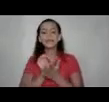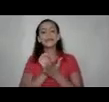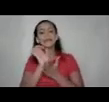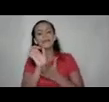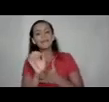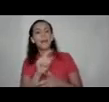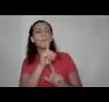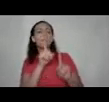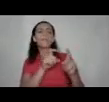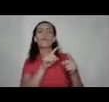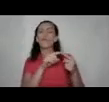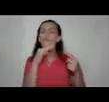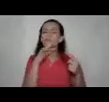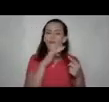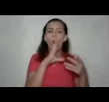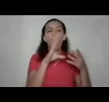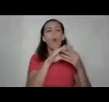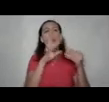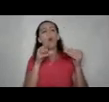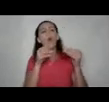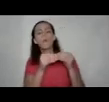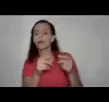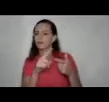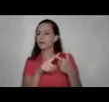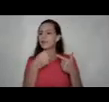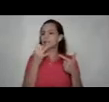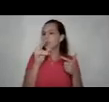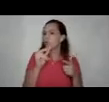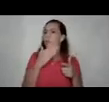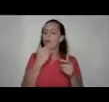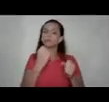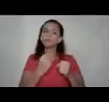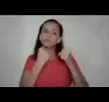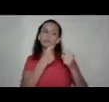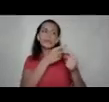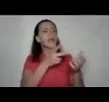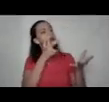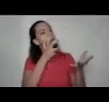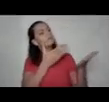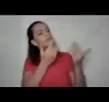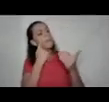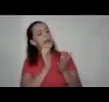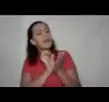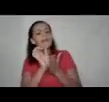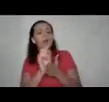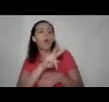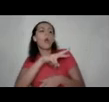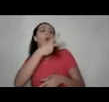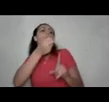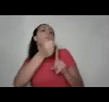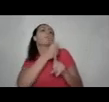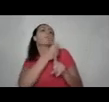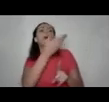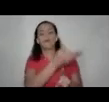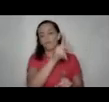de preguntas más comentarios de la cuenta sino realmente fortalecer esta escucha para evitar re-victimizar a la persona que nos está